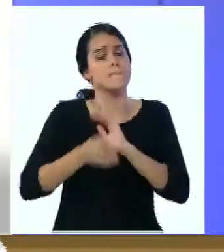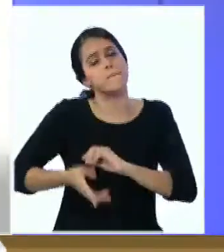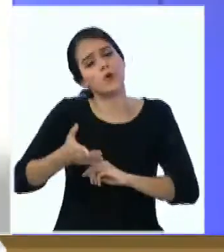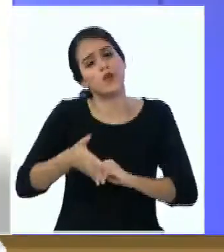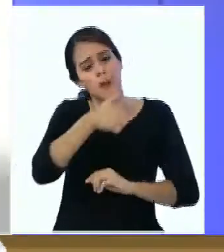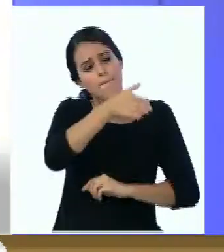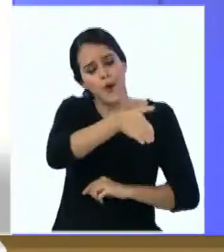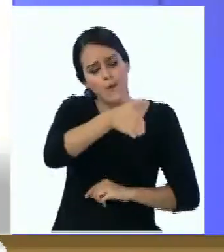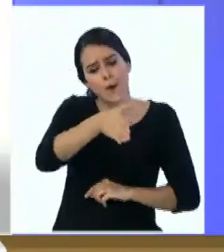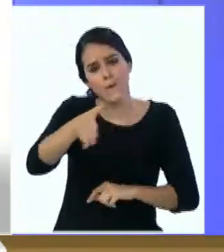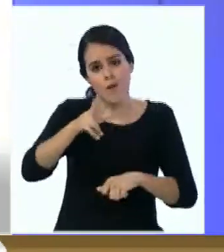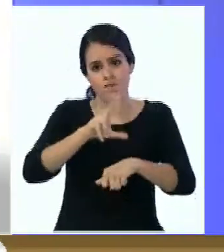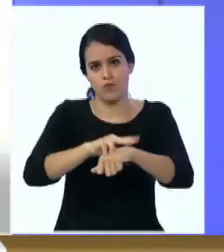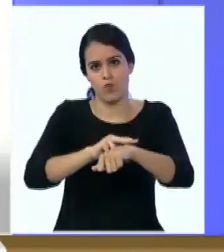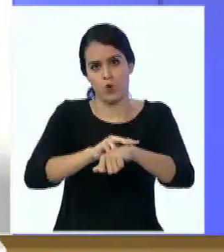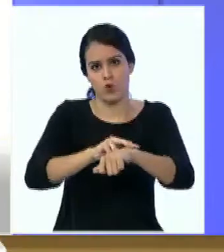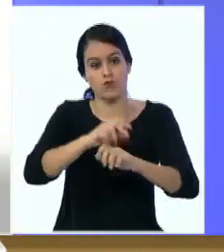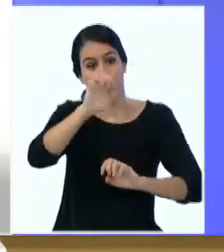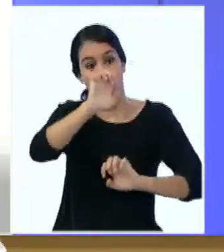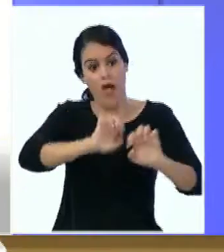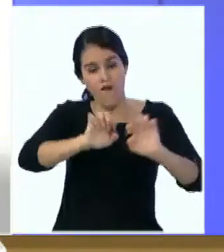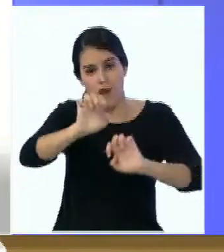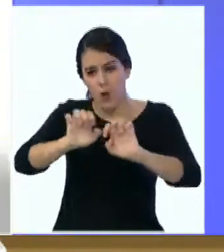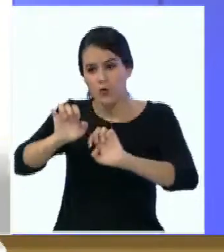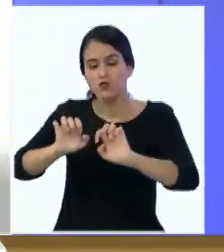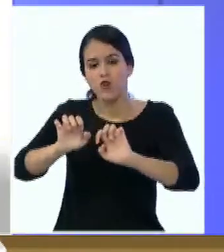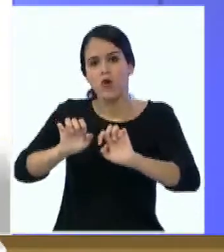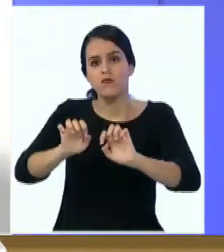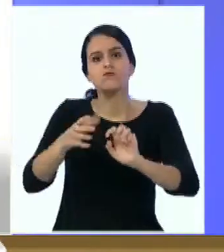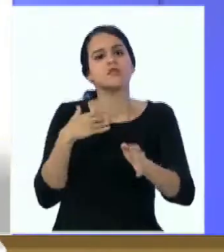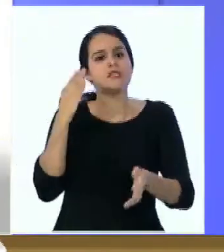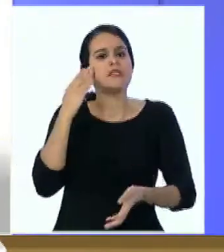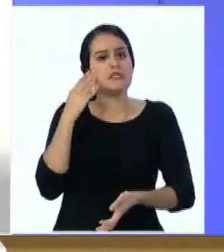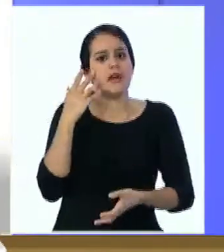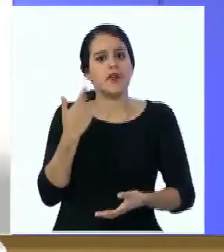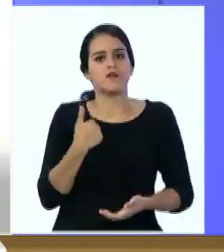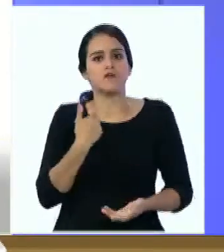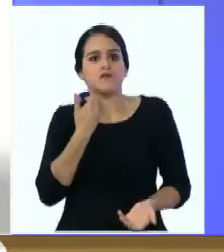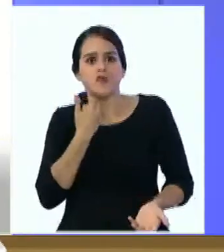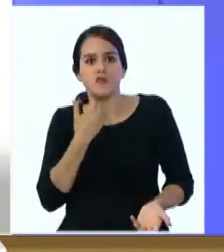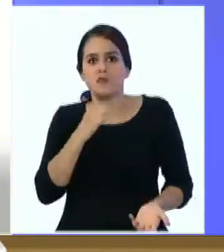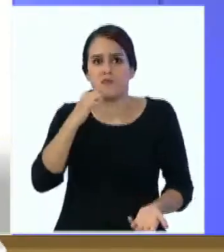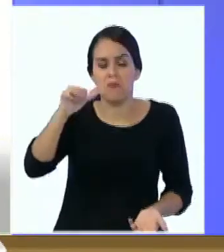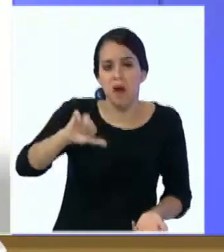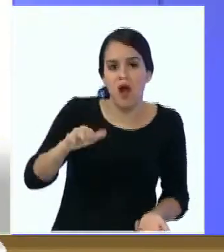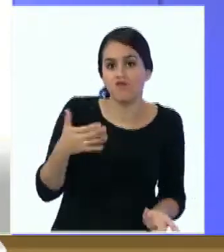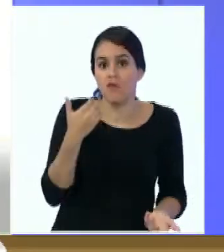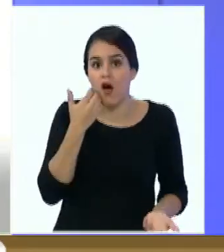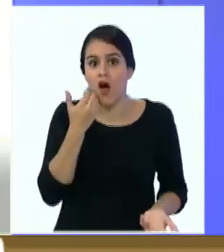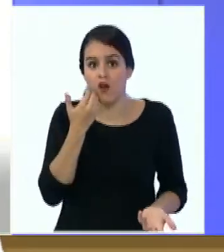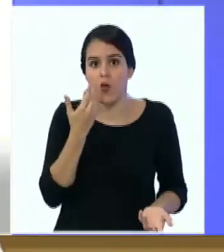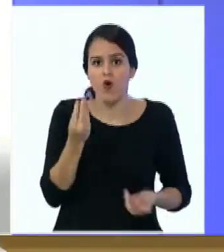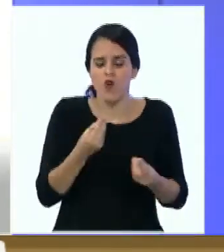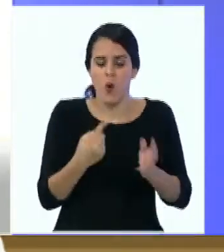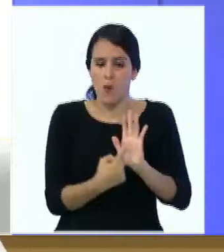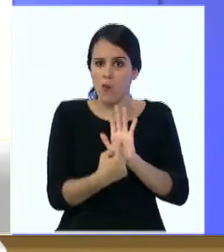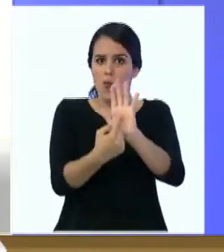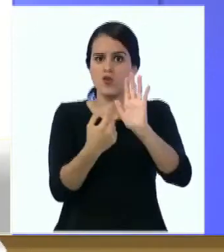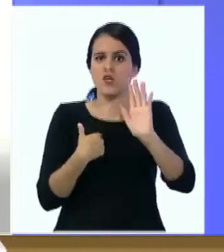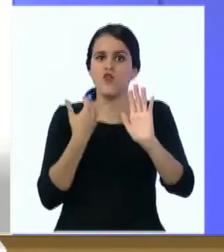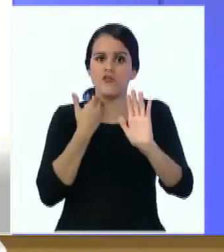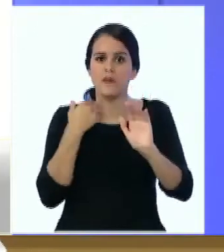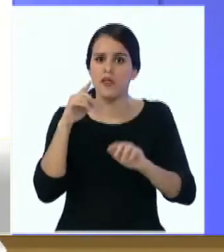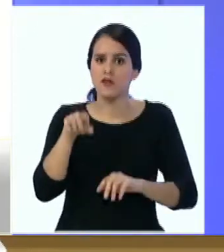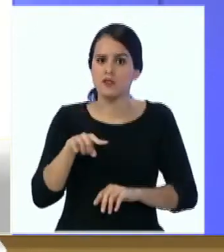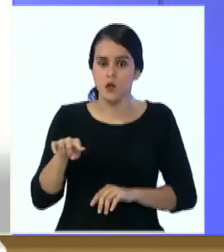le hagan la evaluación pertinente Y verifiquen cuáles son esas dolencias Y cuáles son realmente los orígenes que la están manifestando en su cuerpo